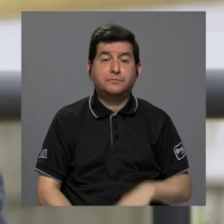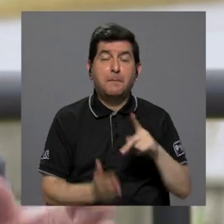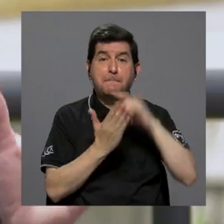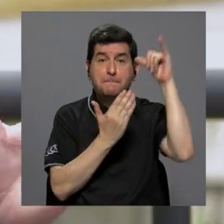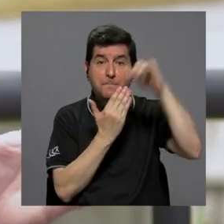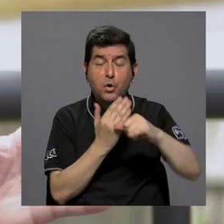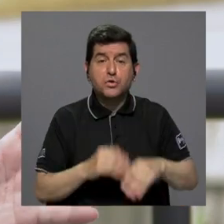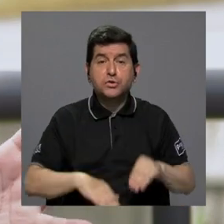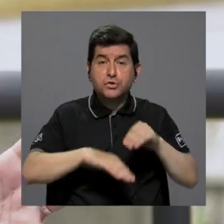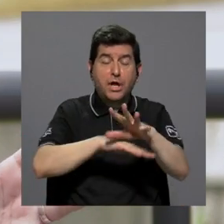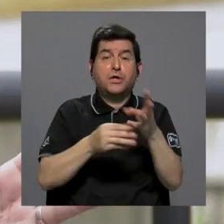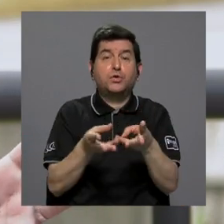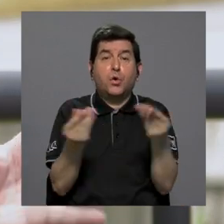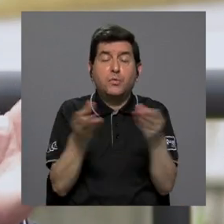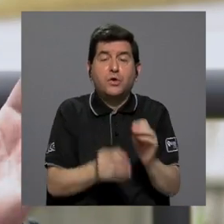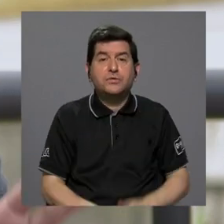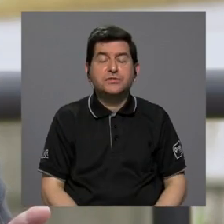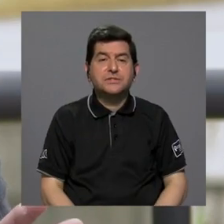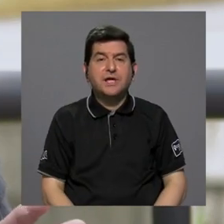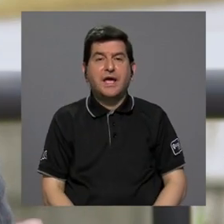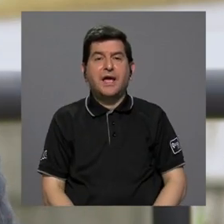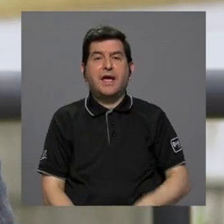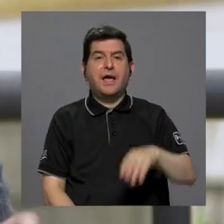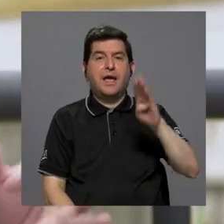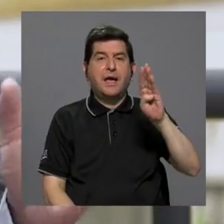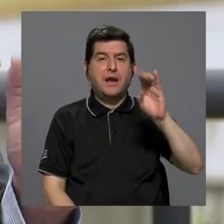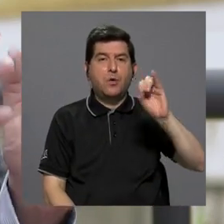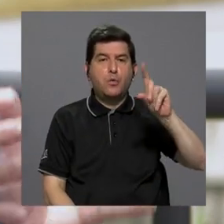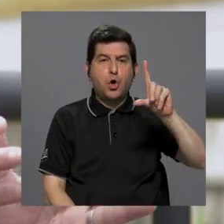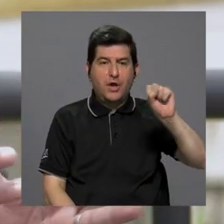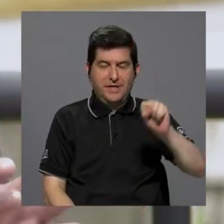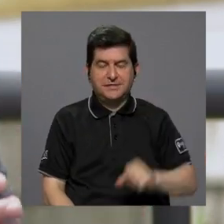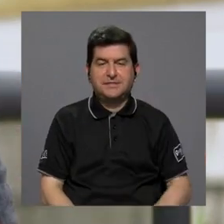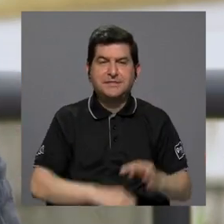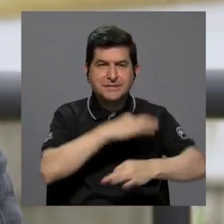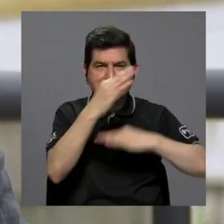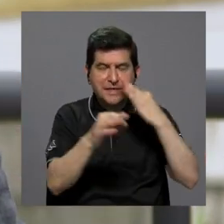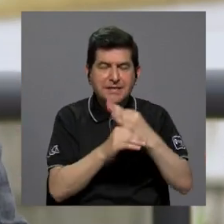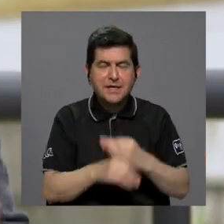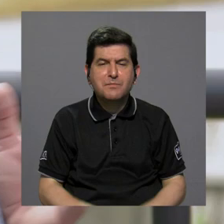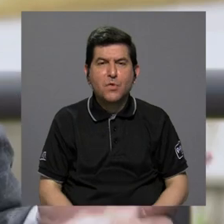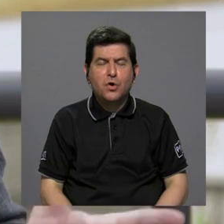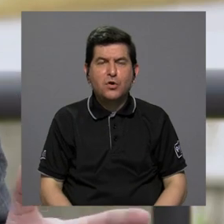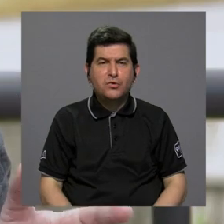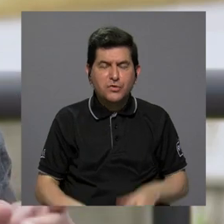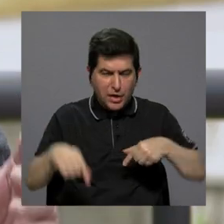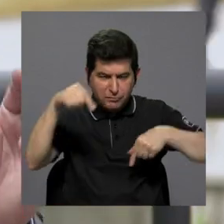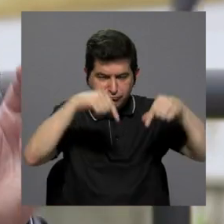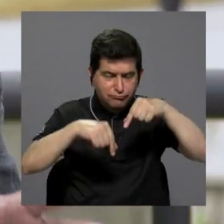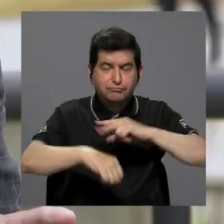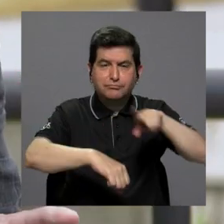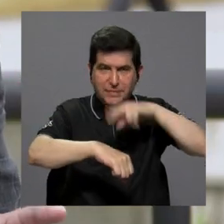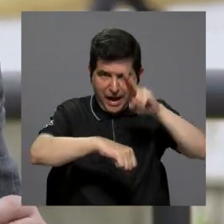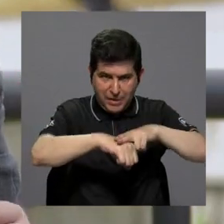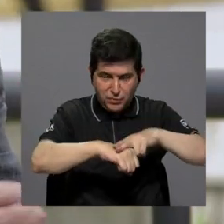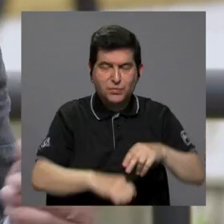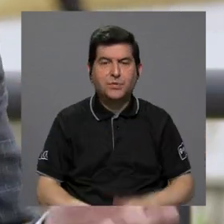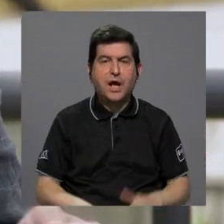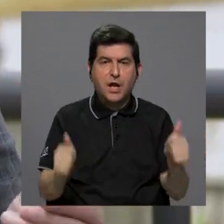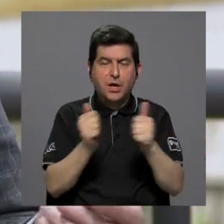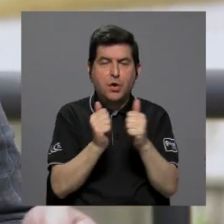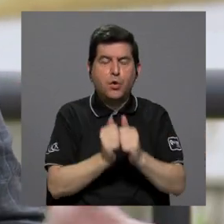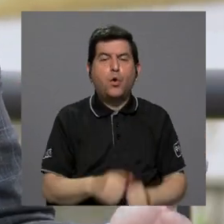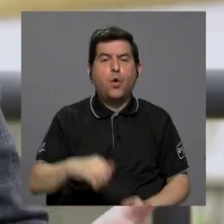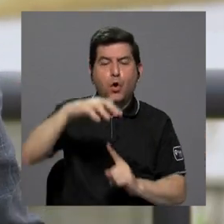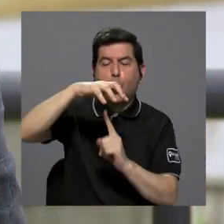Este proyecto está orientado a producir violes, que es un tipo de fertilizante orgánico hecho